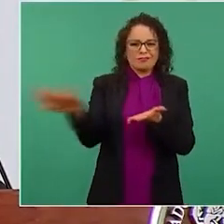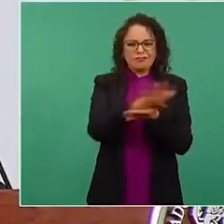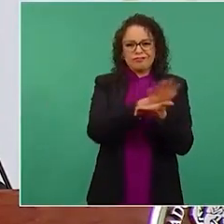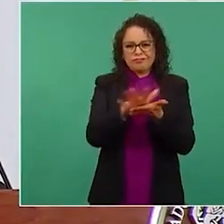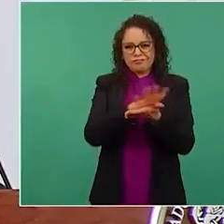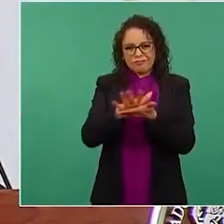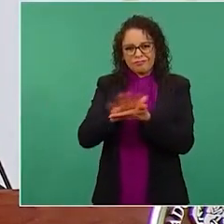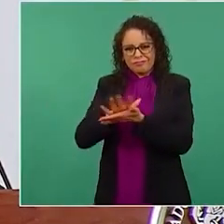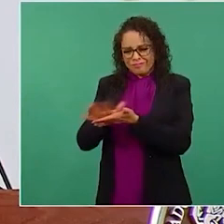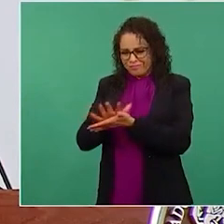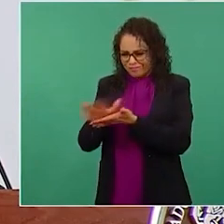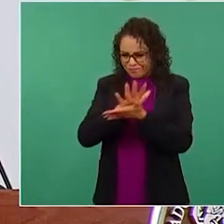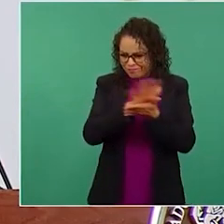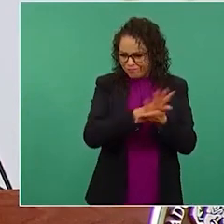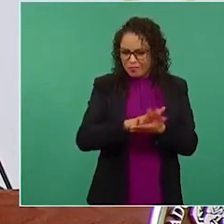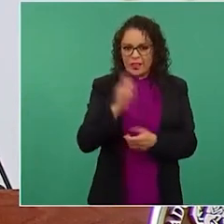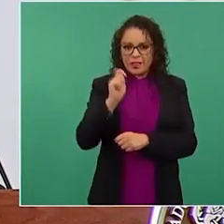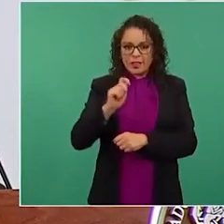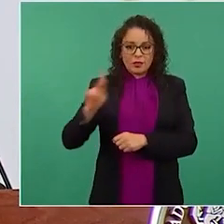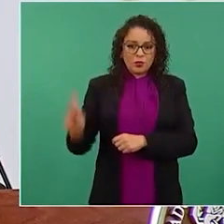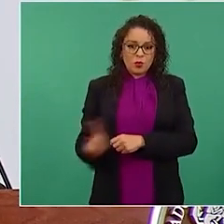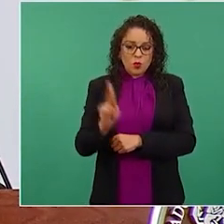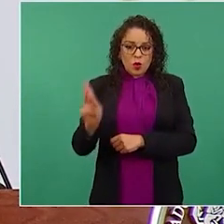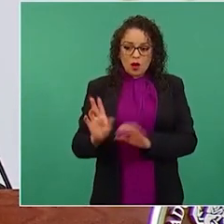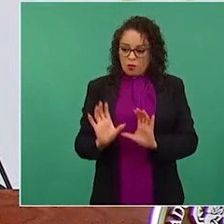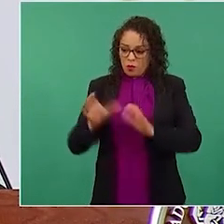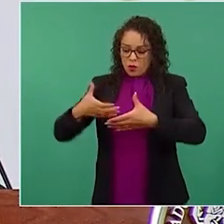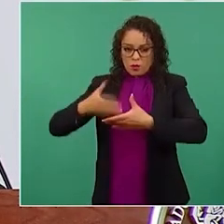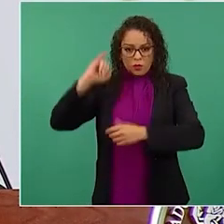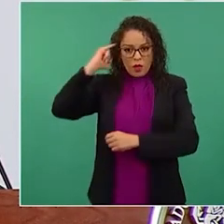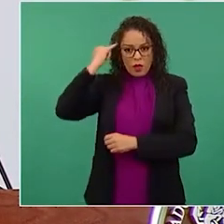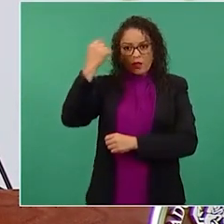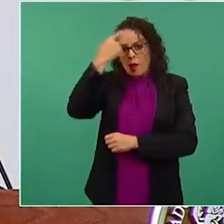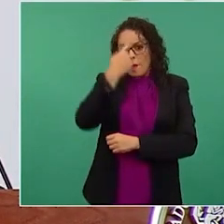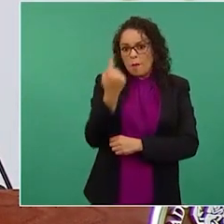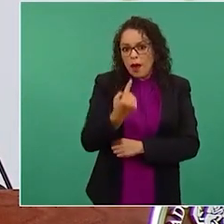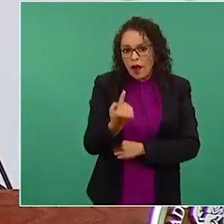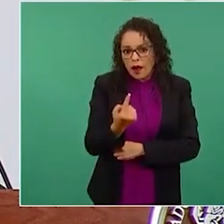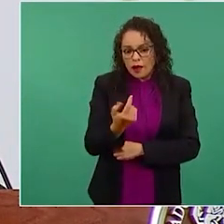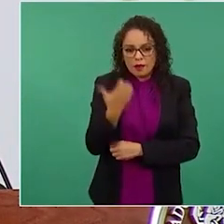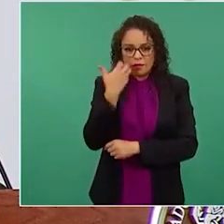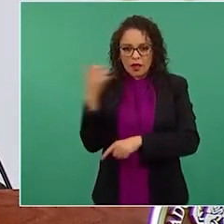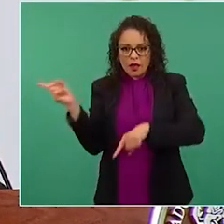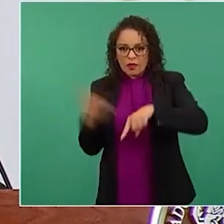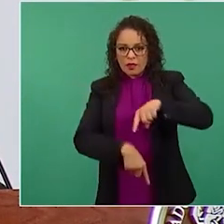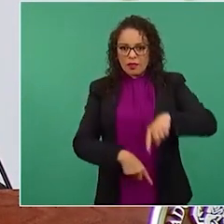para quitarles para las tierras, el agua, los bosques.